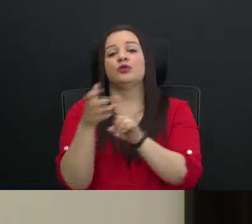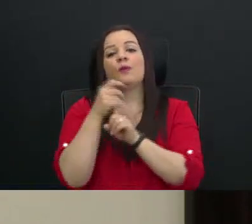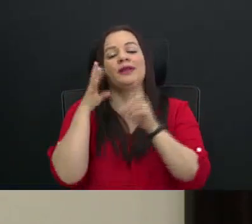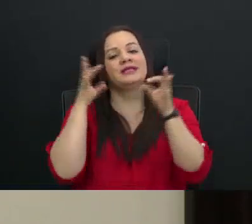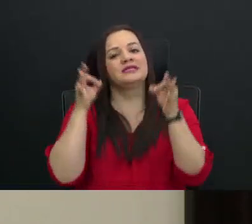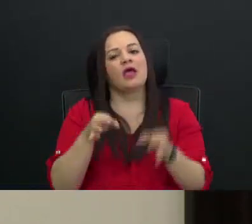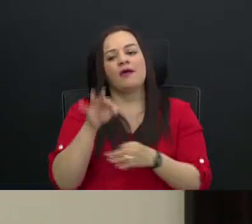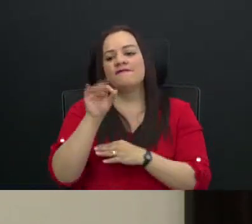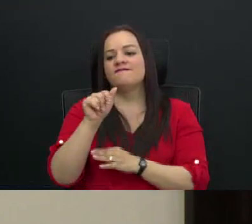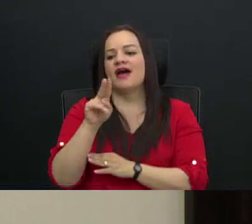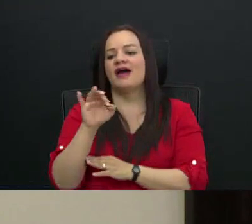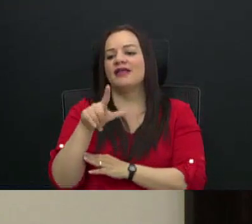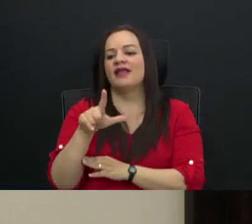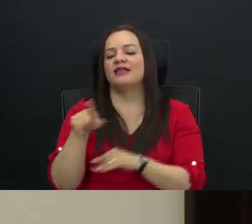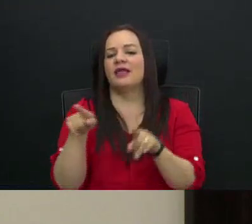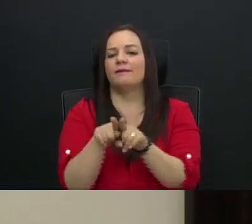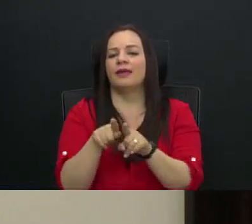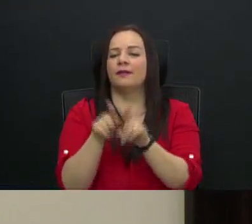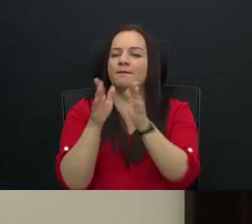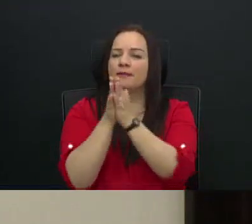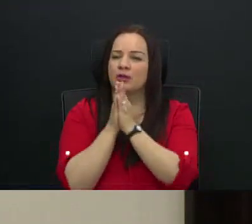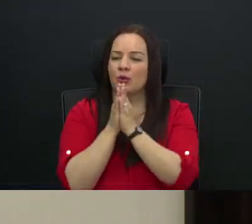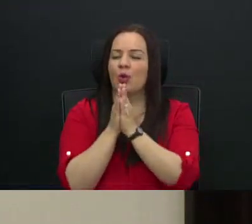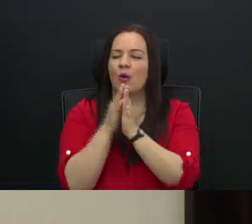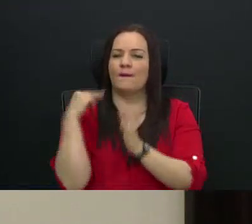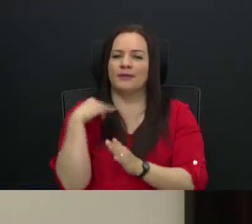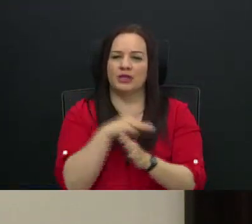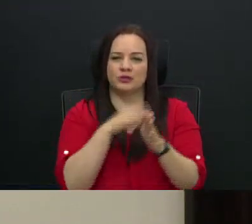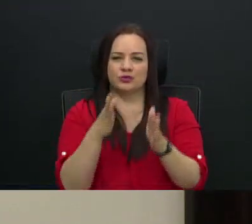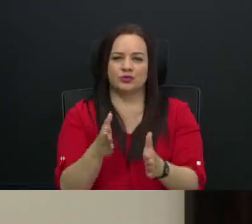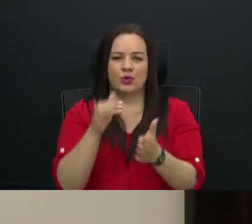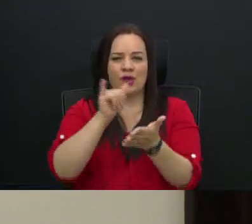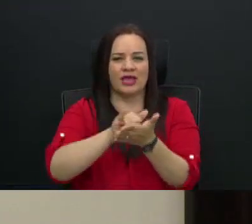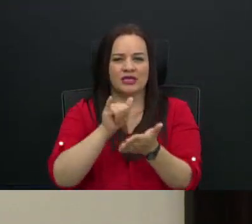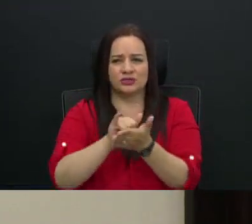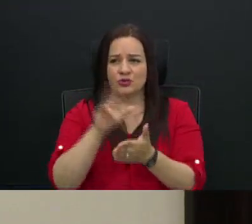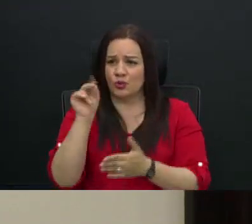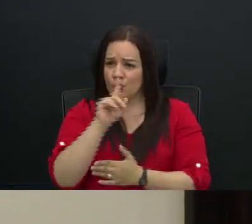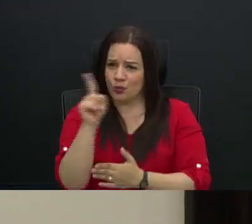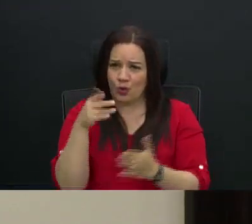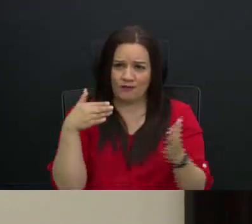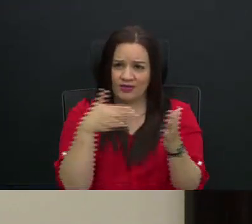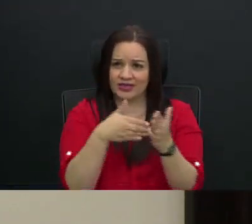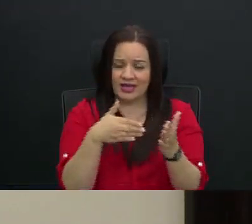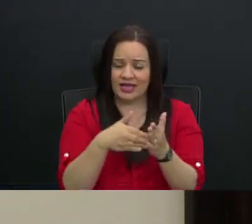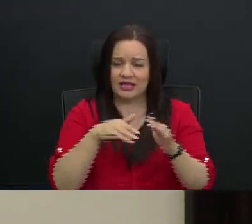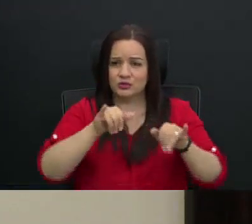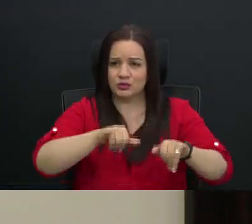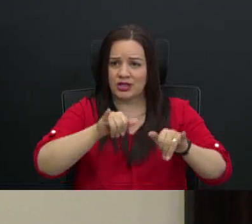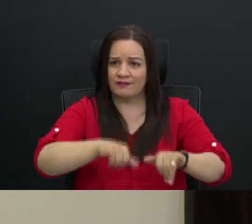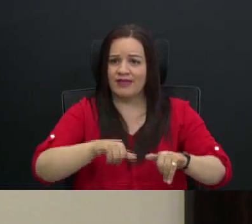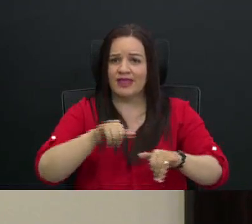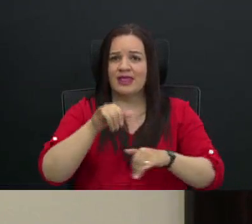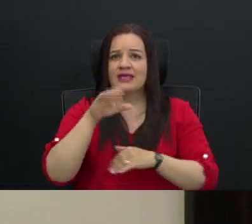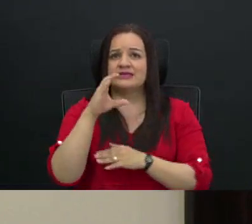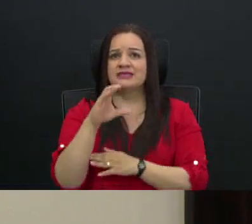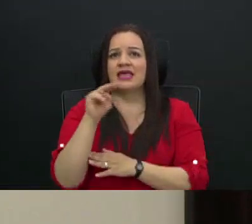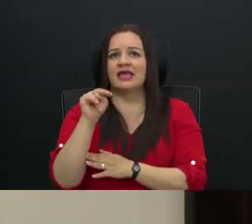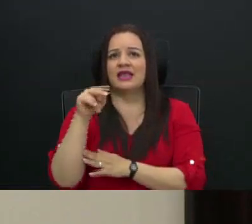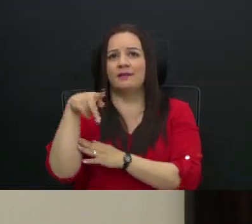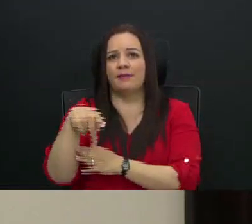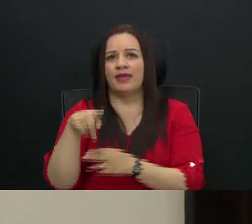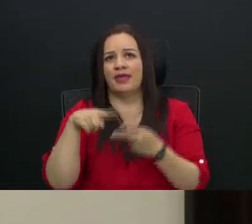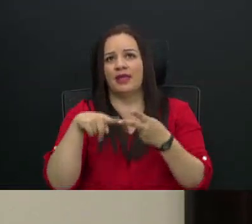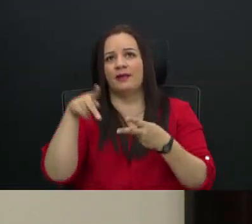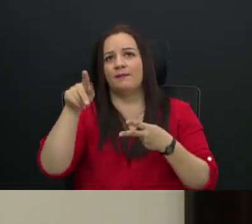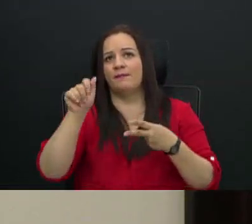FANAL, también le solicito, ministro, me confirme que esto no estaría afectando la sostenibilidad del CNP, del PAI